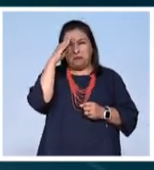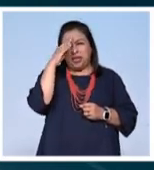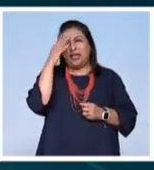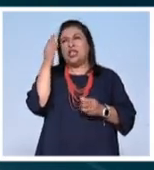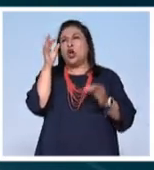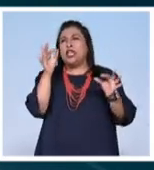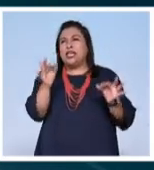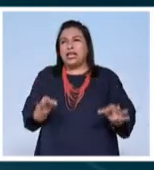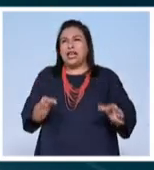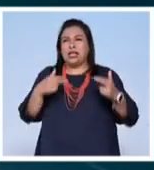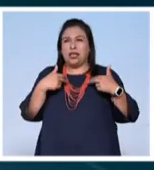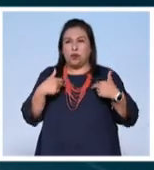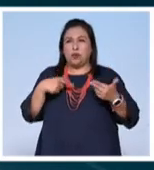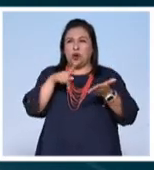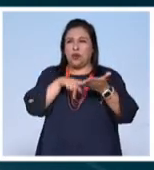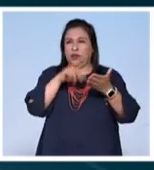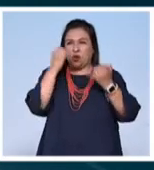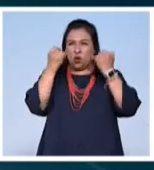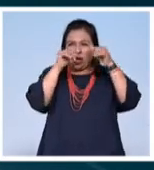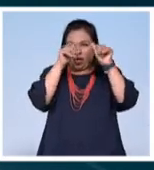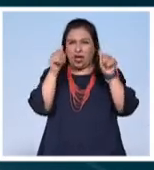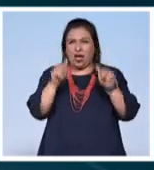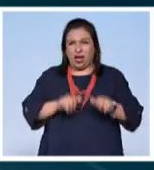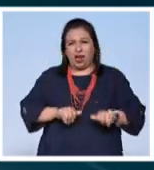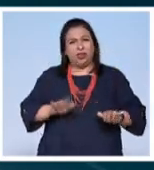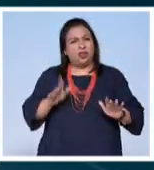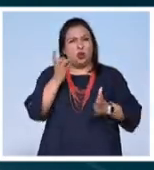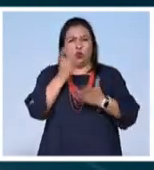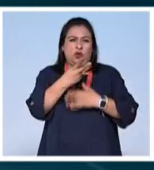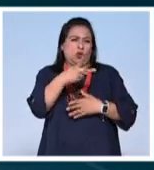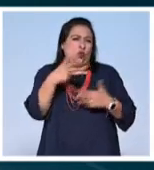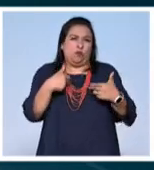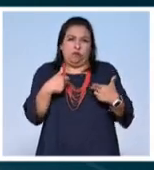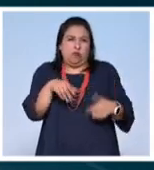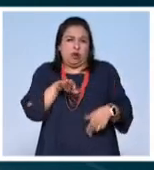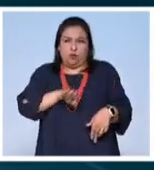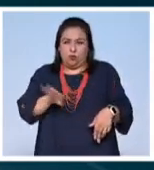de originalidad que un humano imprime a la creación artística es exclusivo